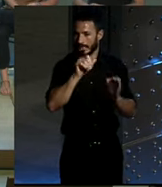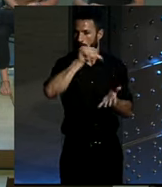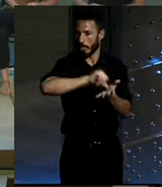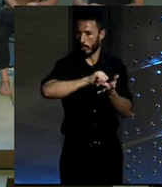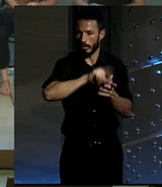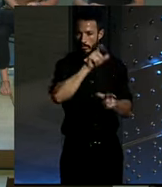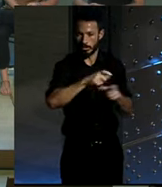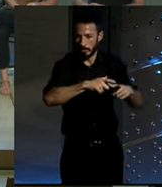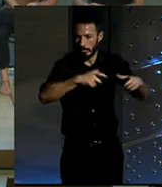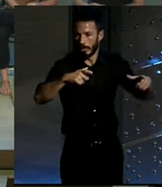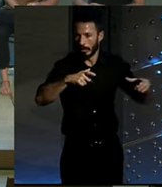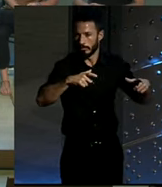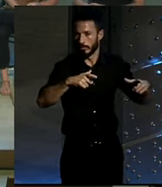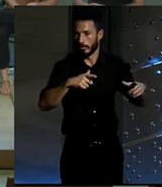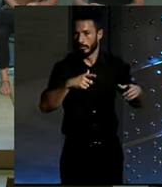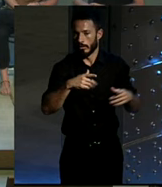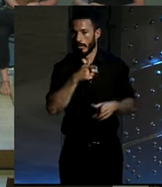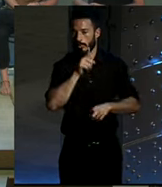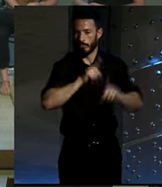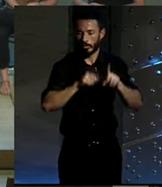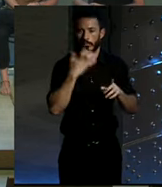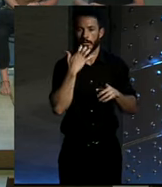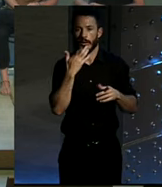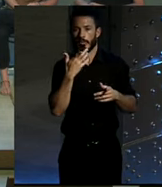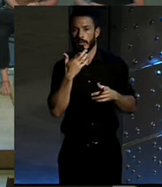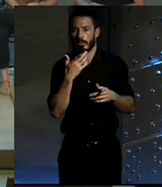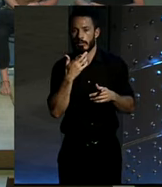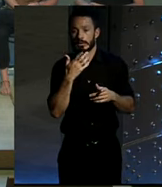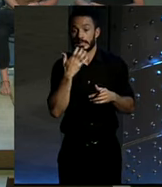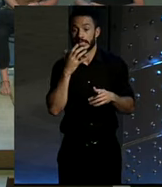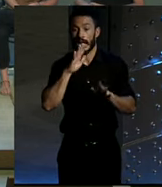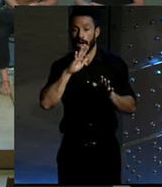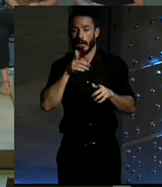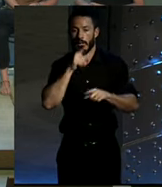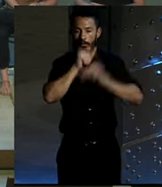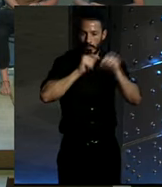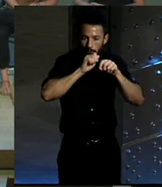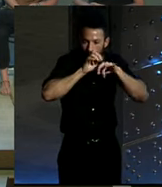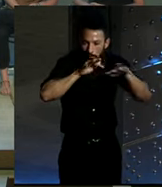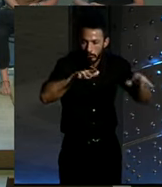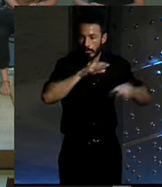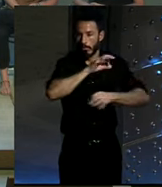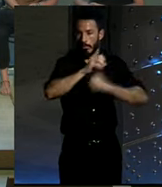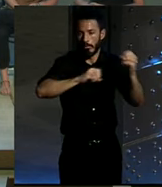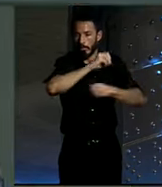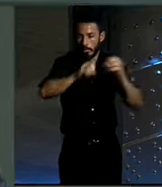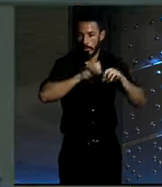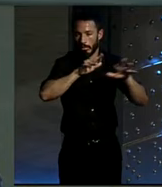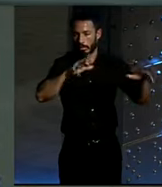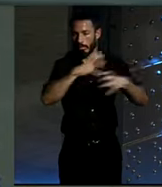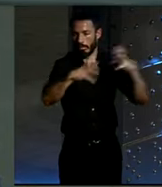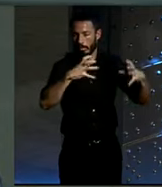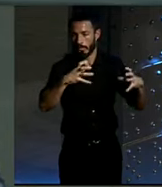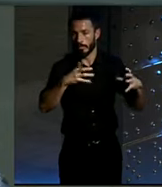todos los problemas que no hemos hablado, de la cuestión de las emisiones, de las partículas, de los motores de diésel y todo esto.